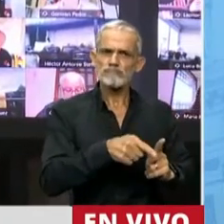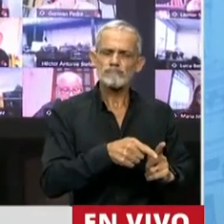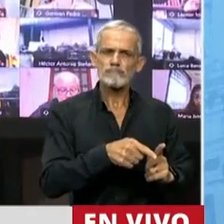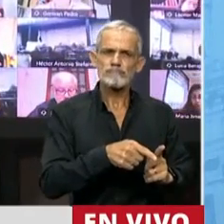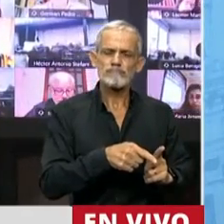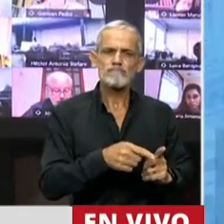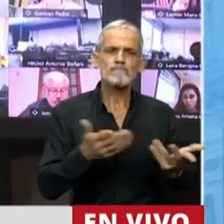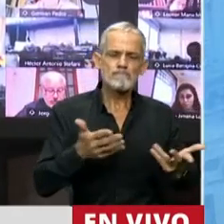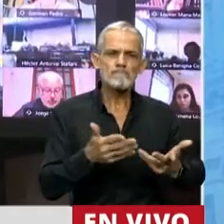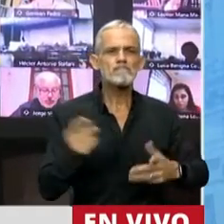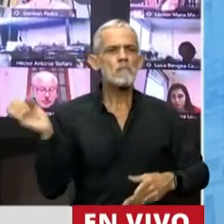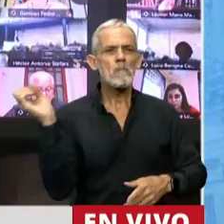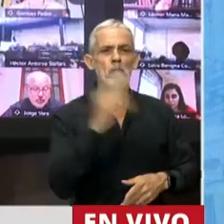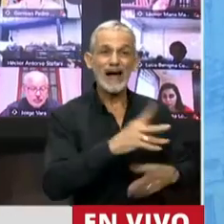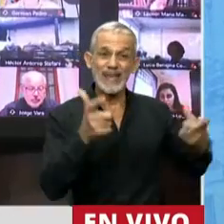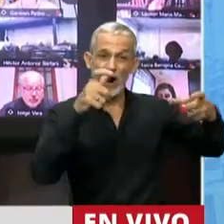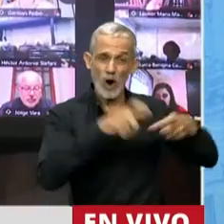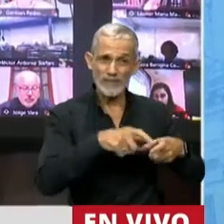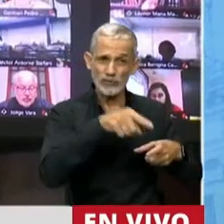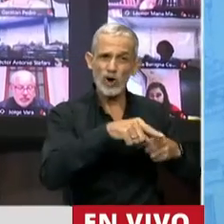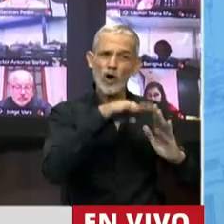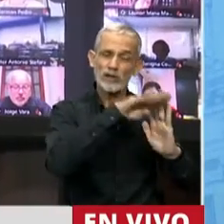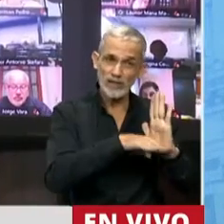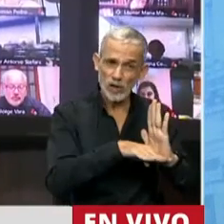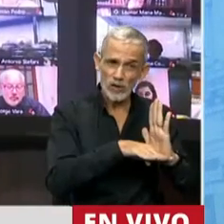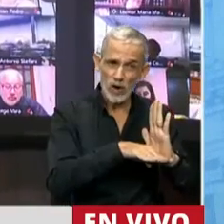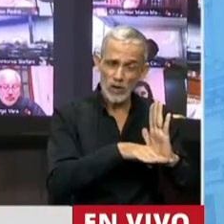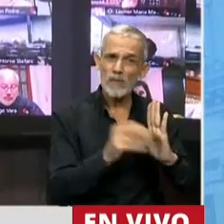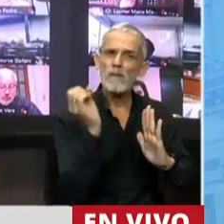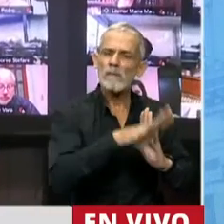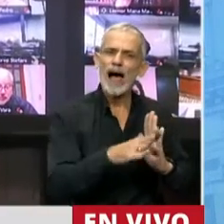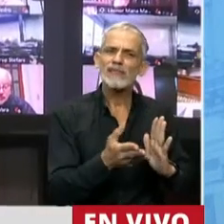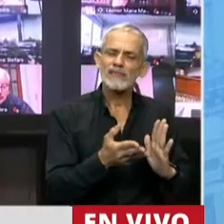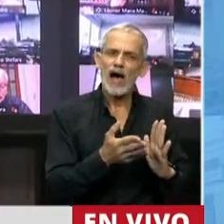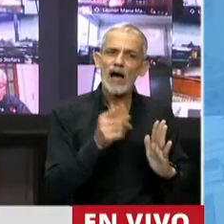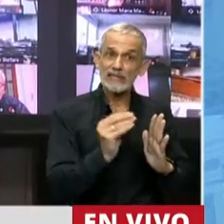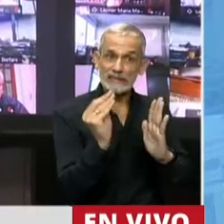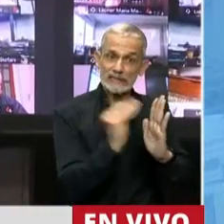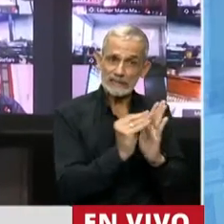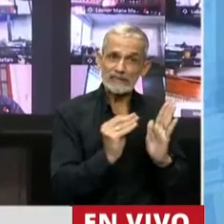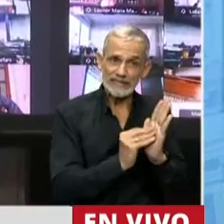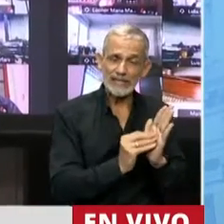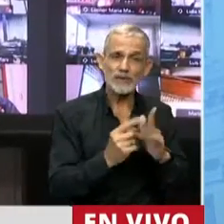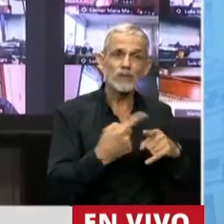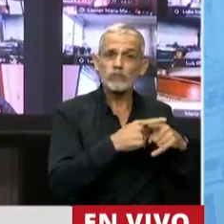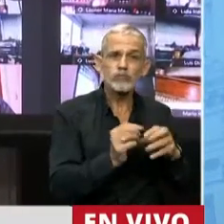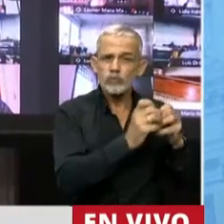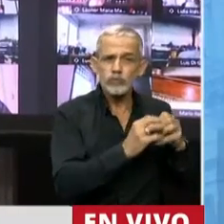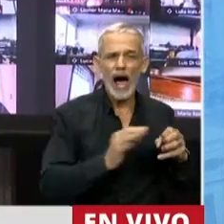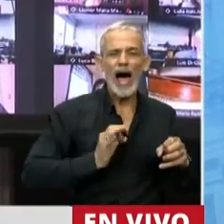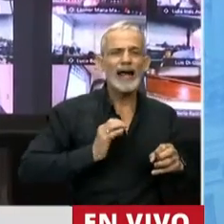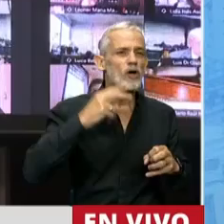le remite a la Comisión de Normas y se inscribe el debate para el año